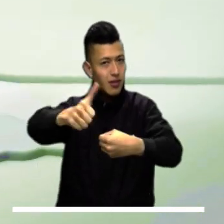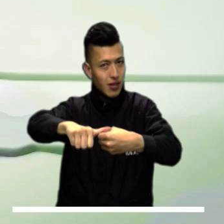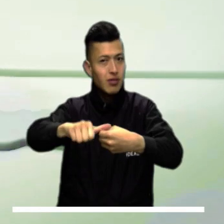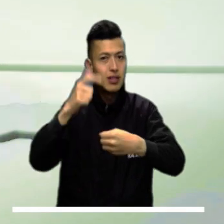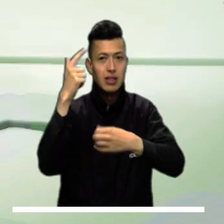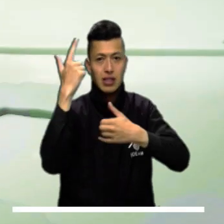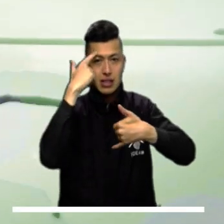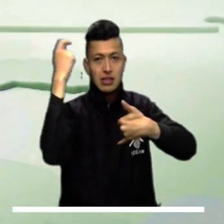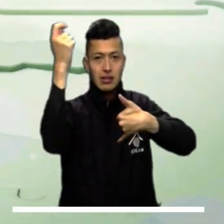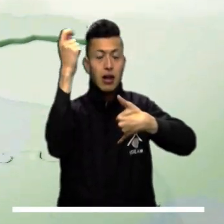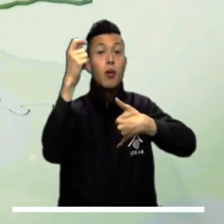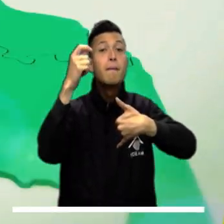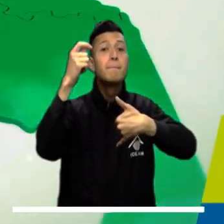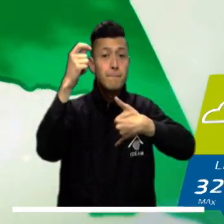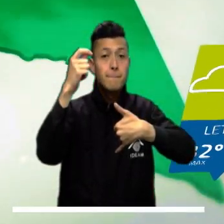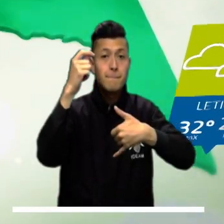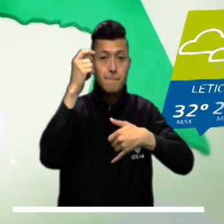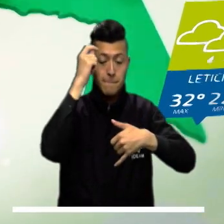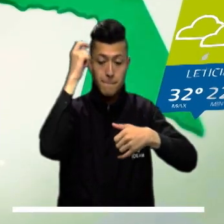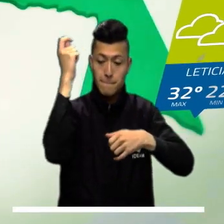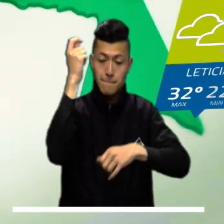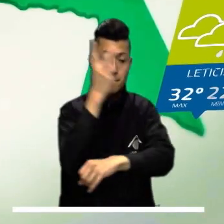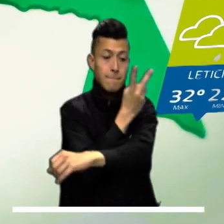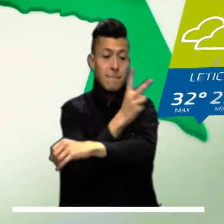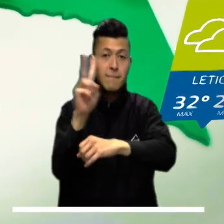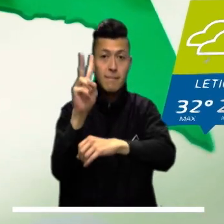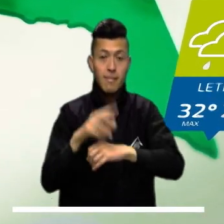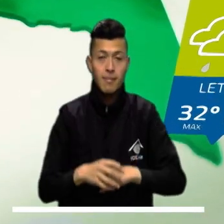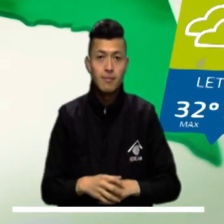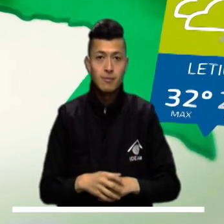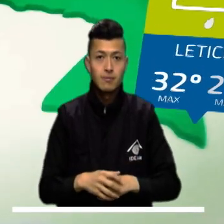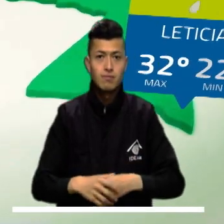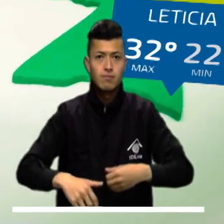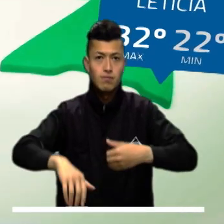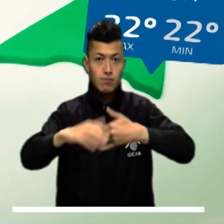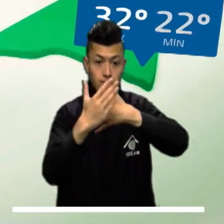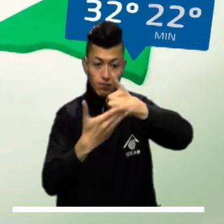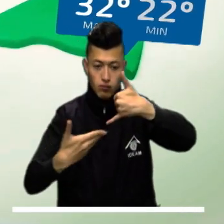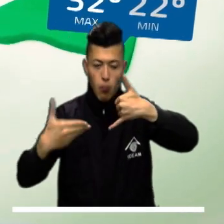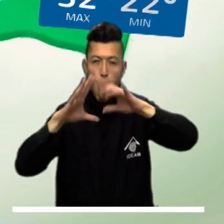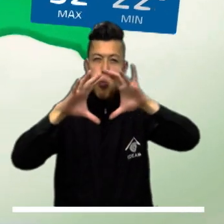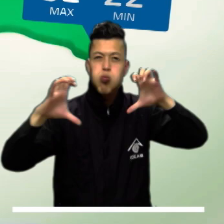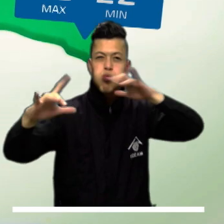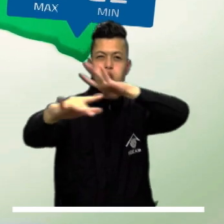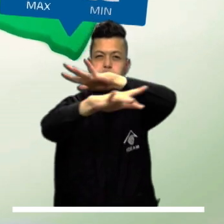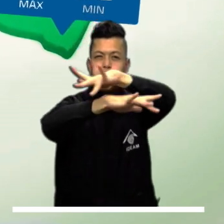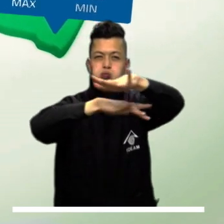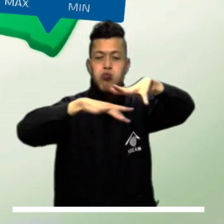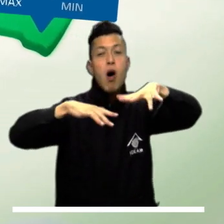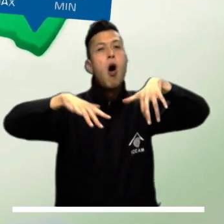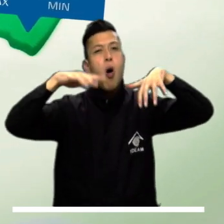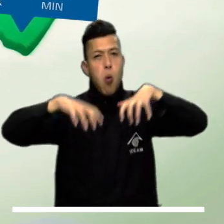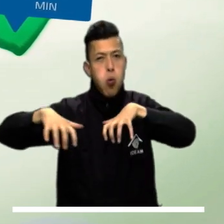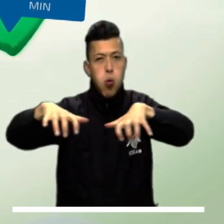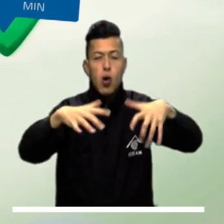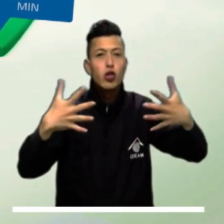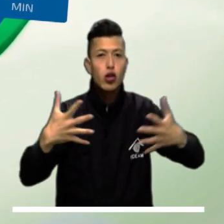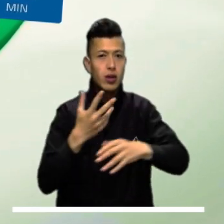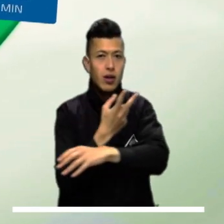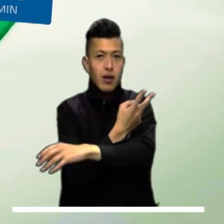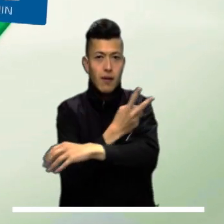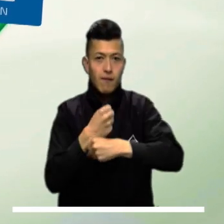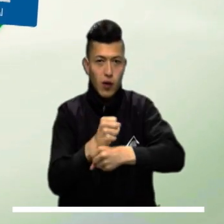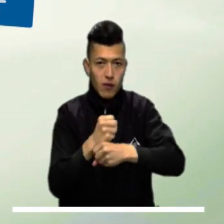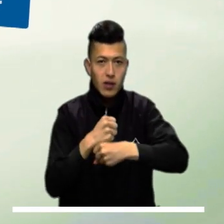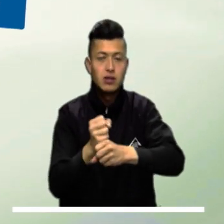Castanare, Arauca, Piedemonte, Llanero, Meta y Bichada. Sobre la Amazonía el cielo lucirá cubierto por grandes cúmulos de nubes,